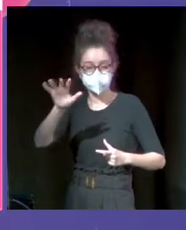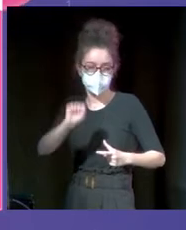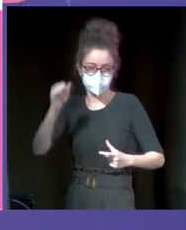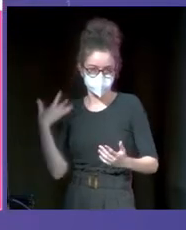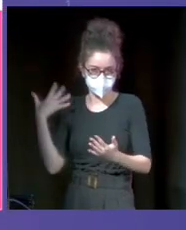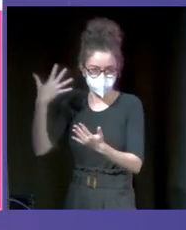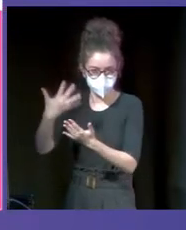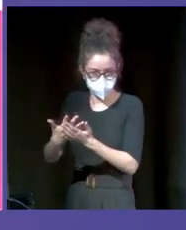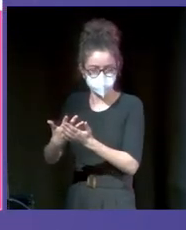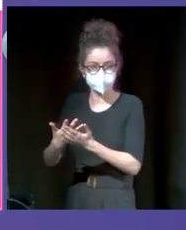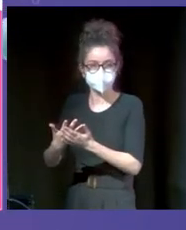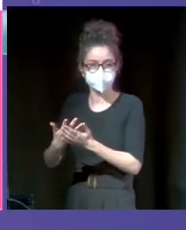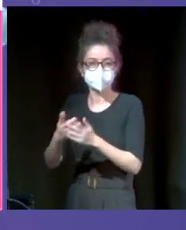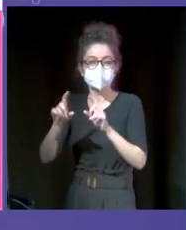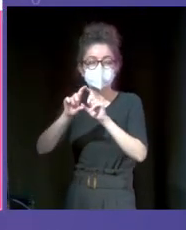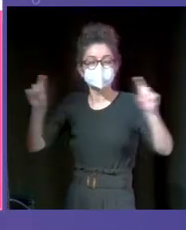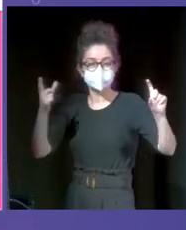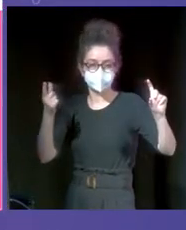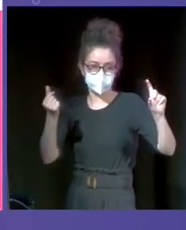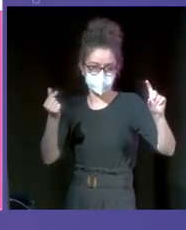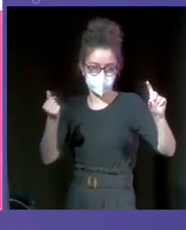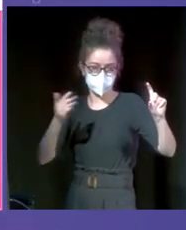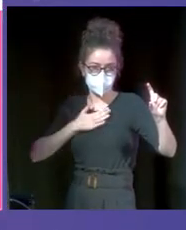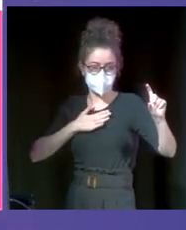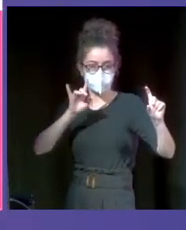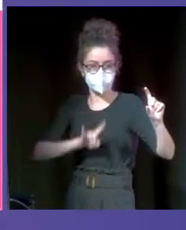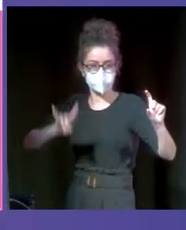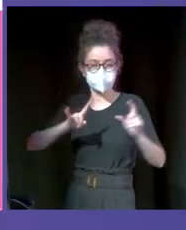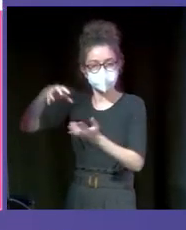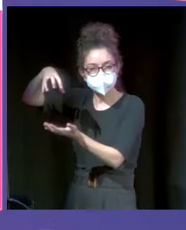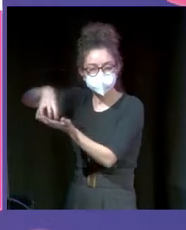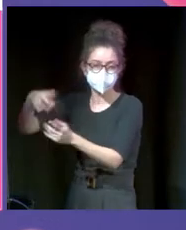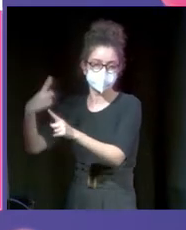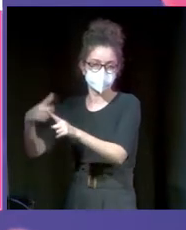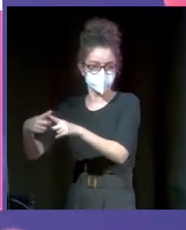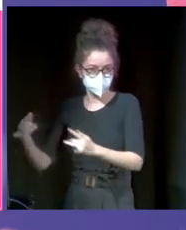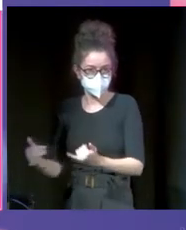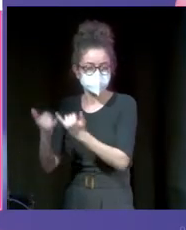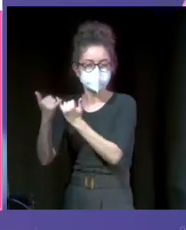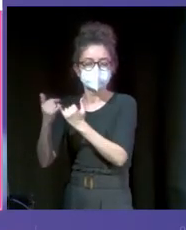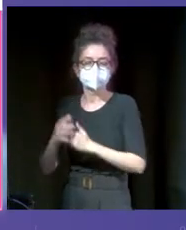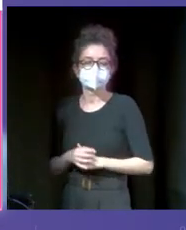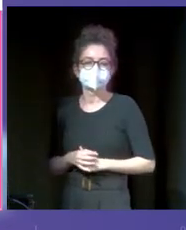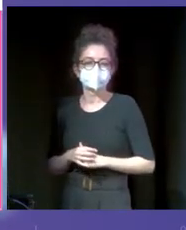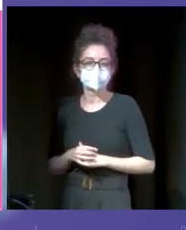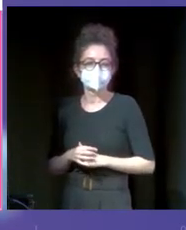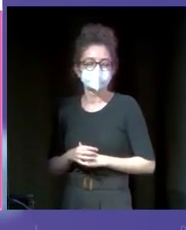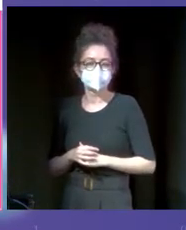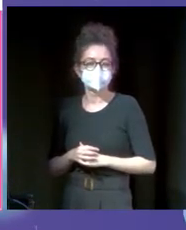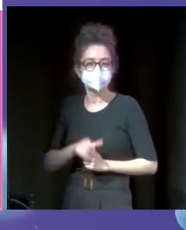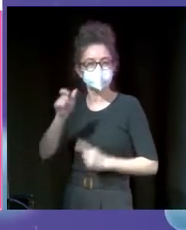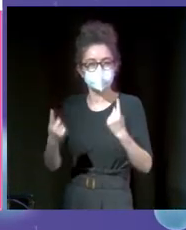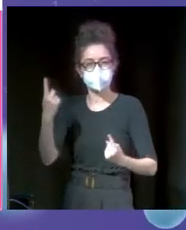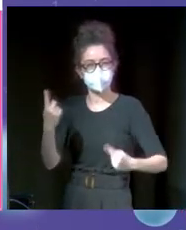Es una empresa de capital canario, 100%, con sede en Santa Cruz de Tenerife. Esto es algo un poco que a todo el mundo